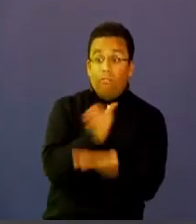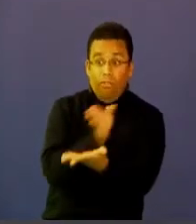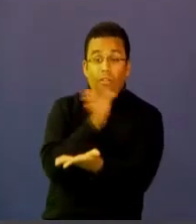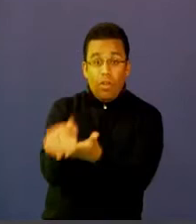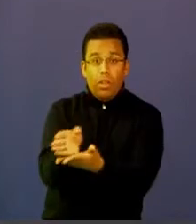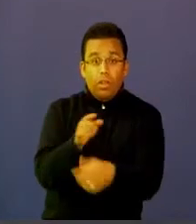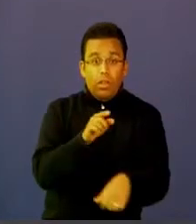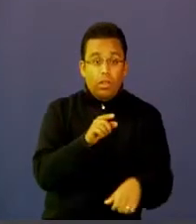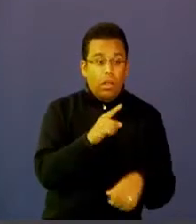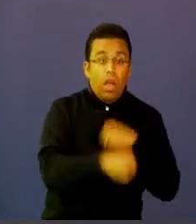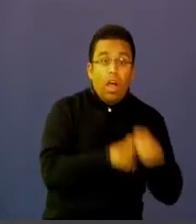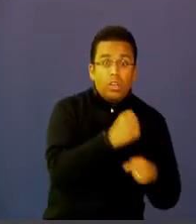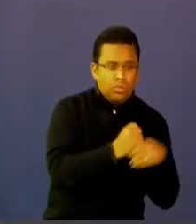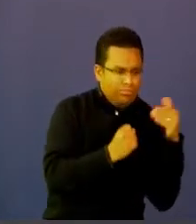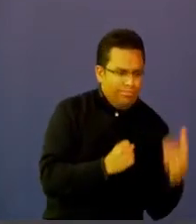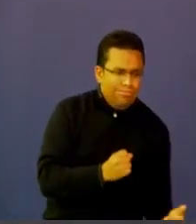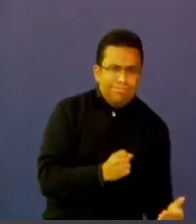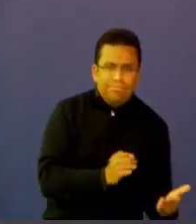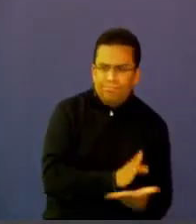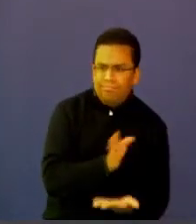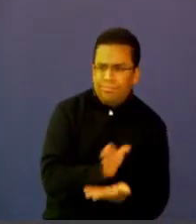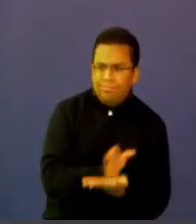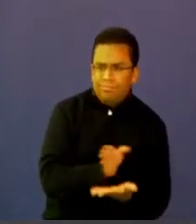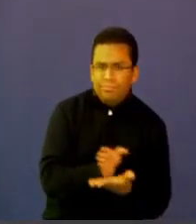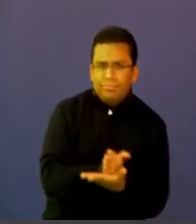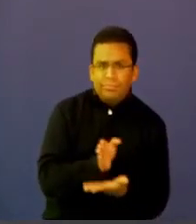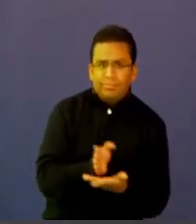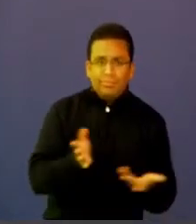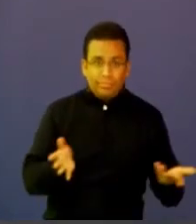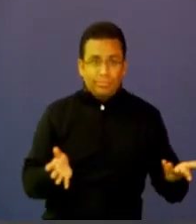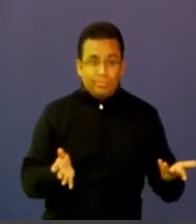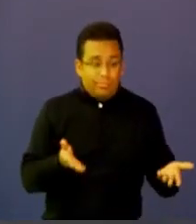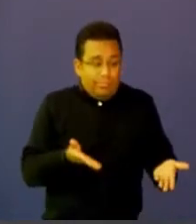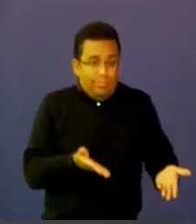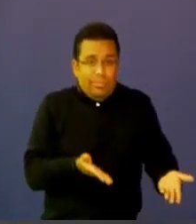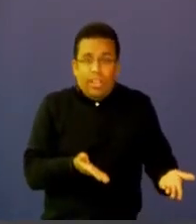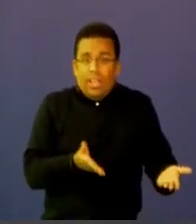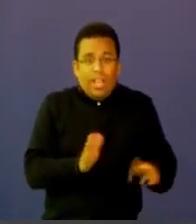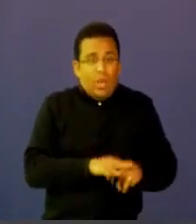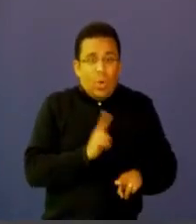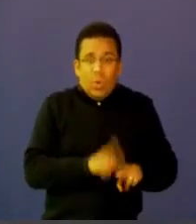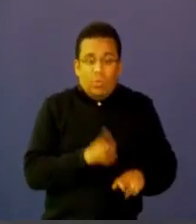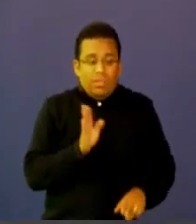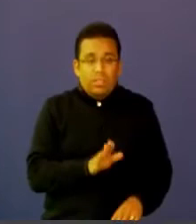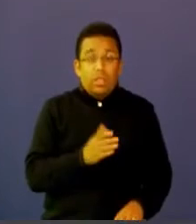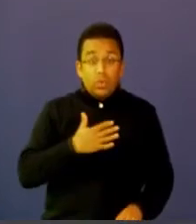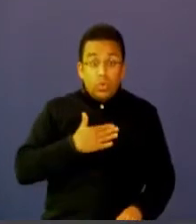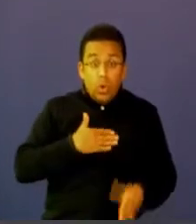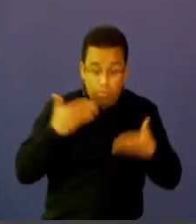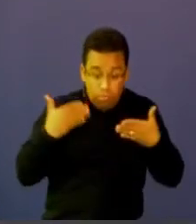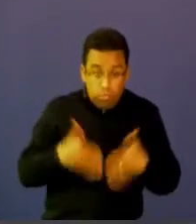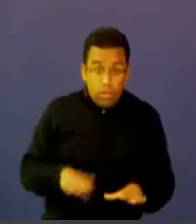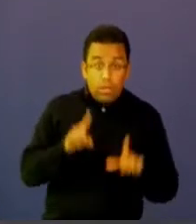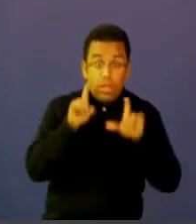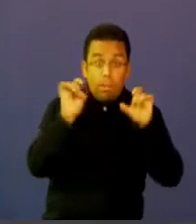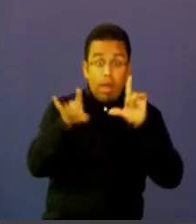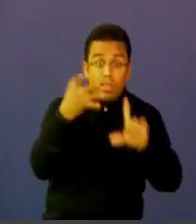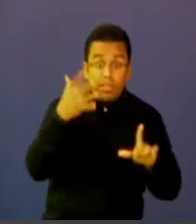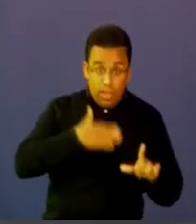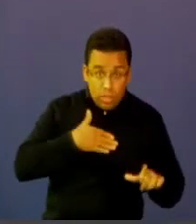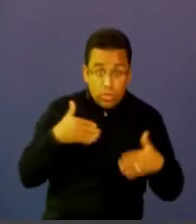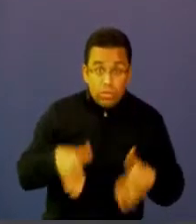mucho más rápido que los profesores pero es lógico porque nosotros ni siquiera yo nací en la era digital entonces